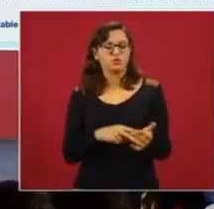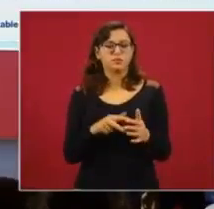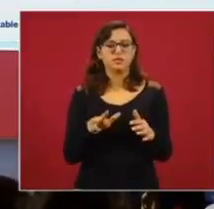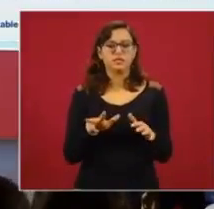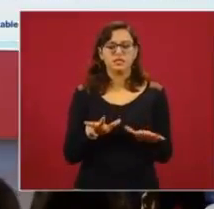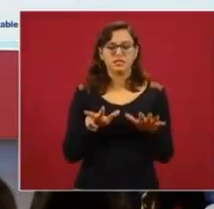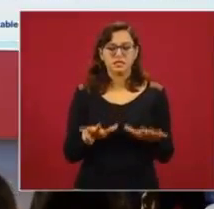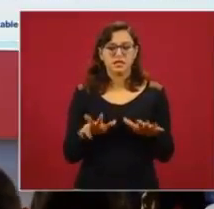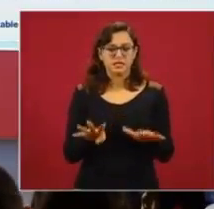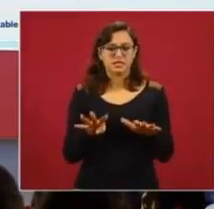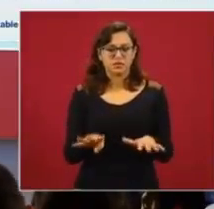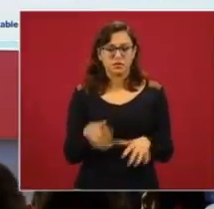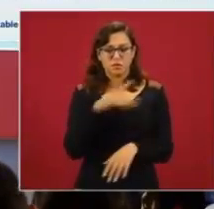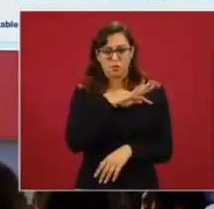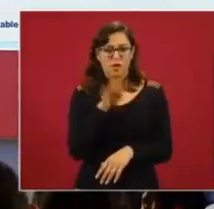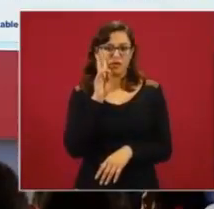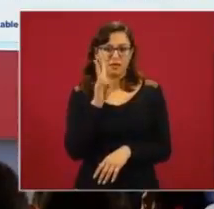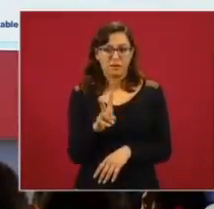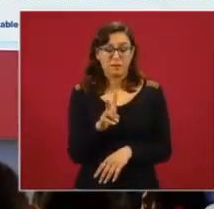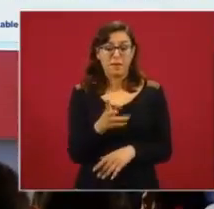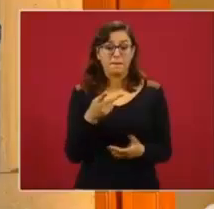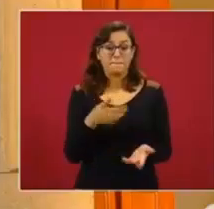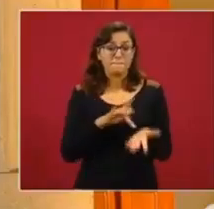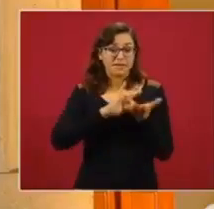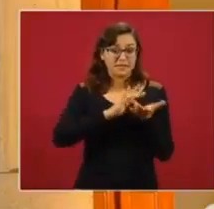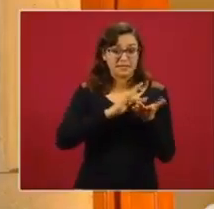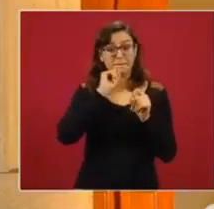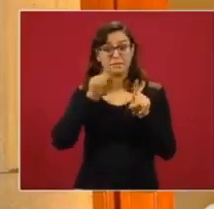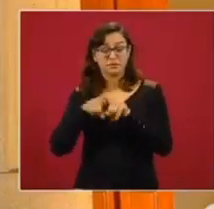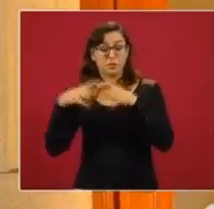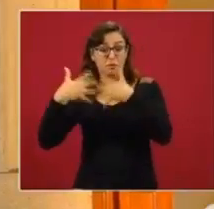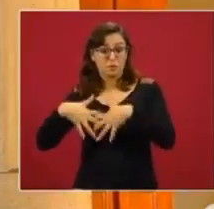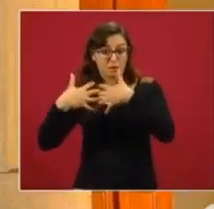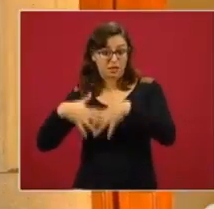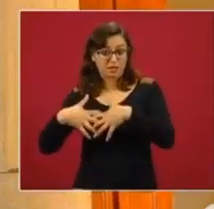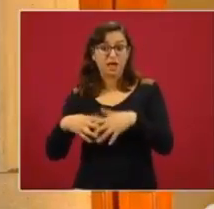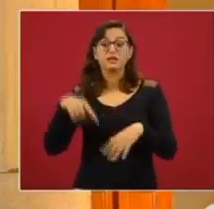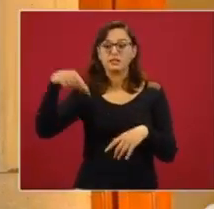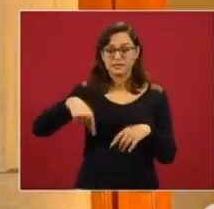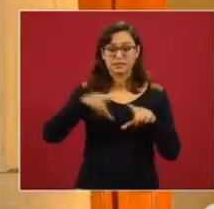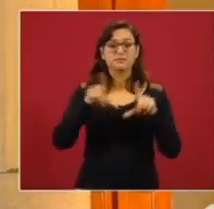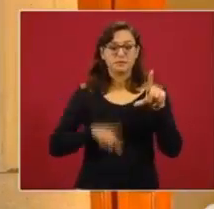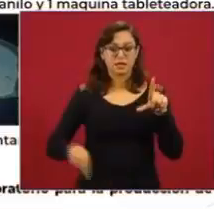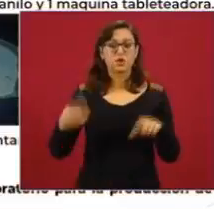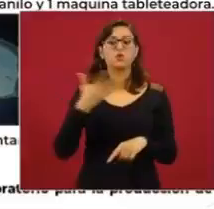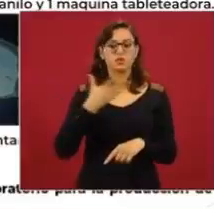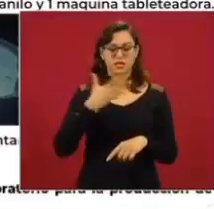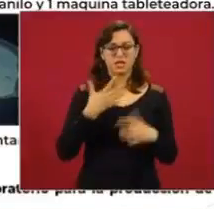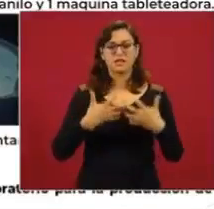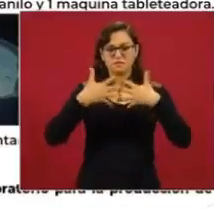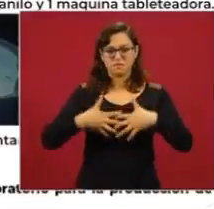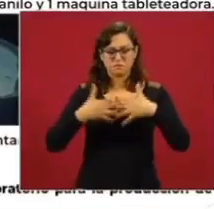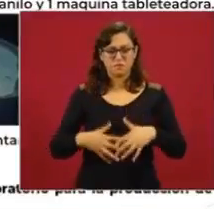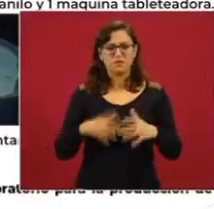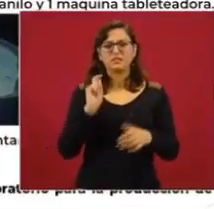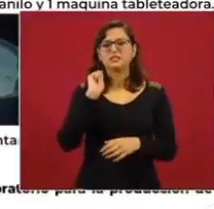máquinas tableteadoras. Aquí tenemos, esto es lo que existe en los laboratorios que hemos asegurado. Llega la